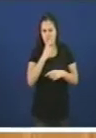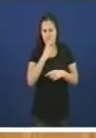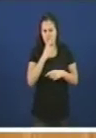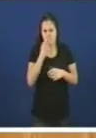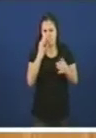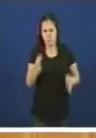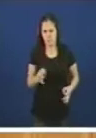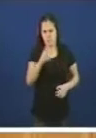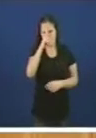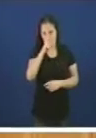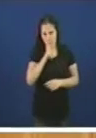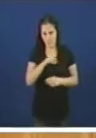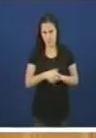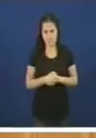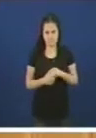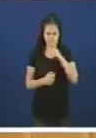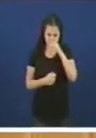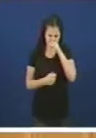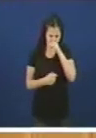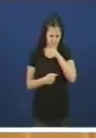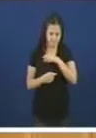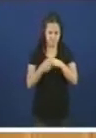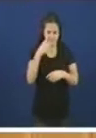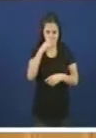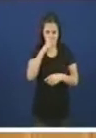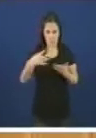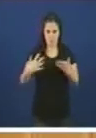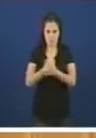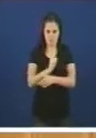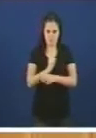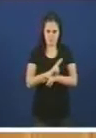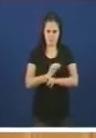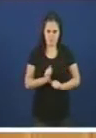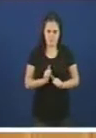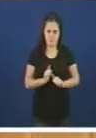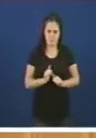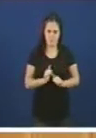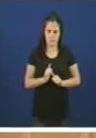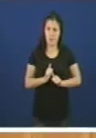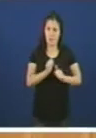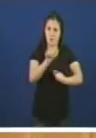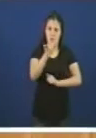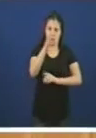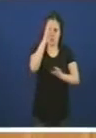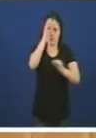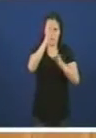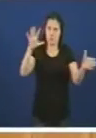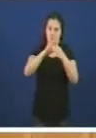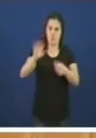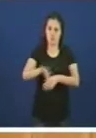Lembro-lhes, moi por enriba, inicio imediato de negociacións que a Unión Europea para o levantamento do veto